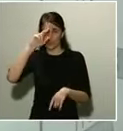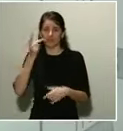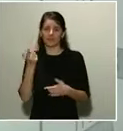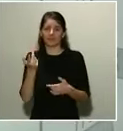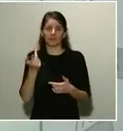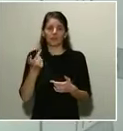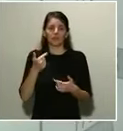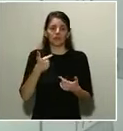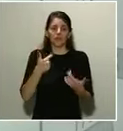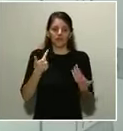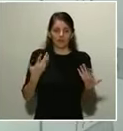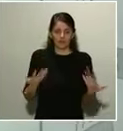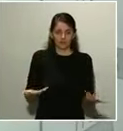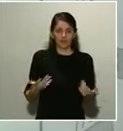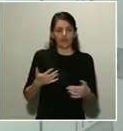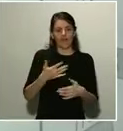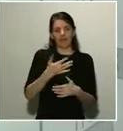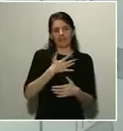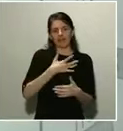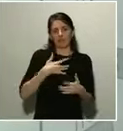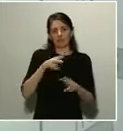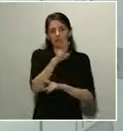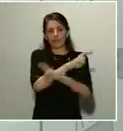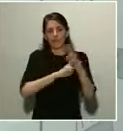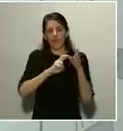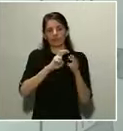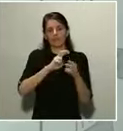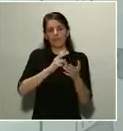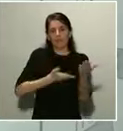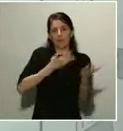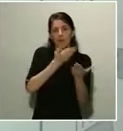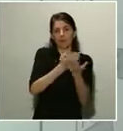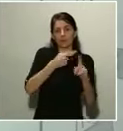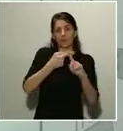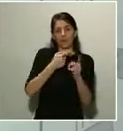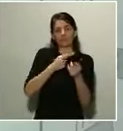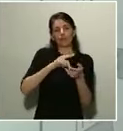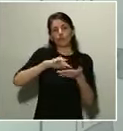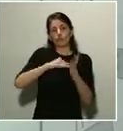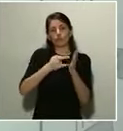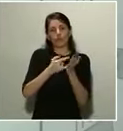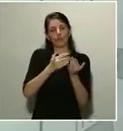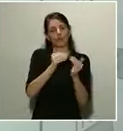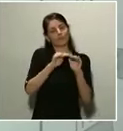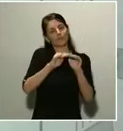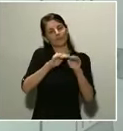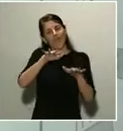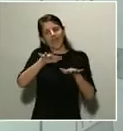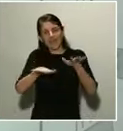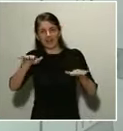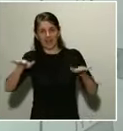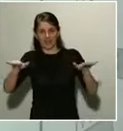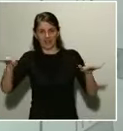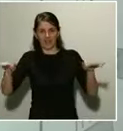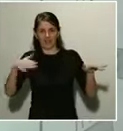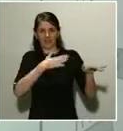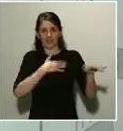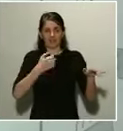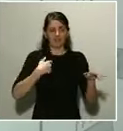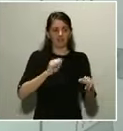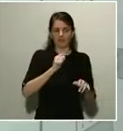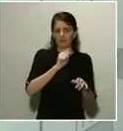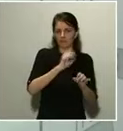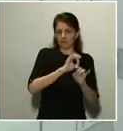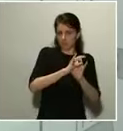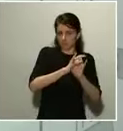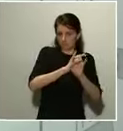propuesta y una solución equilibrada que permita combatir la propagación del virus, tratar de ganarle